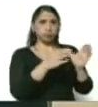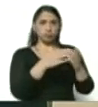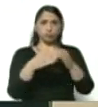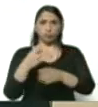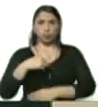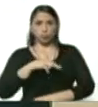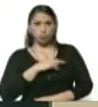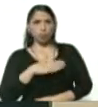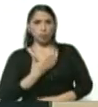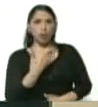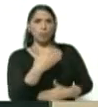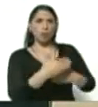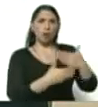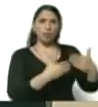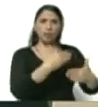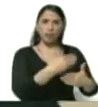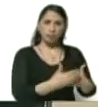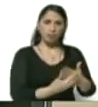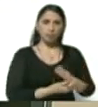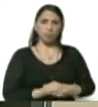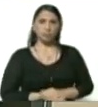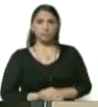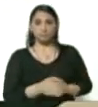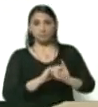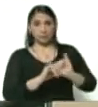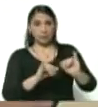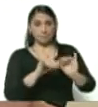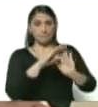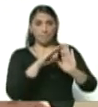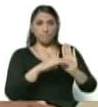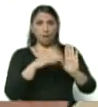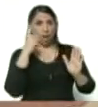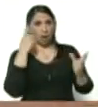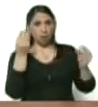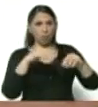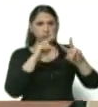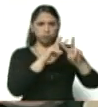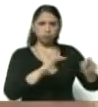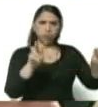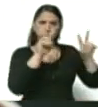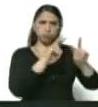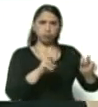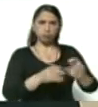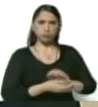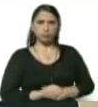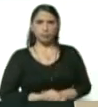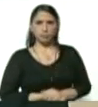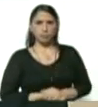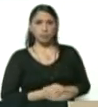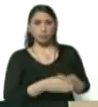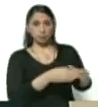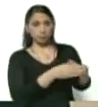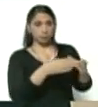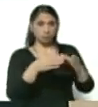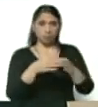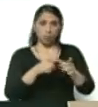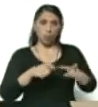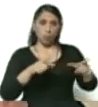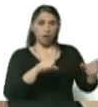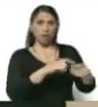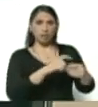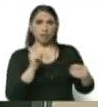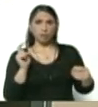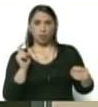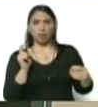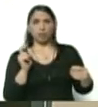que podemos ir adelantando es que ya los protocolos que hemos experimentado y ensayado en los sectores exceptuados